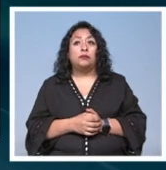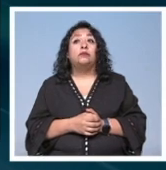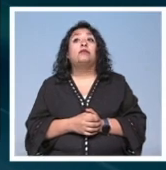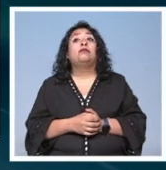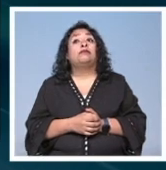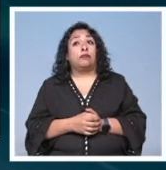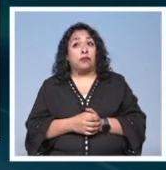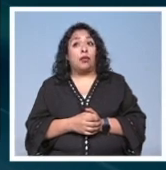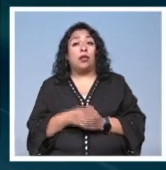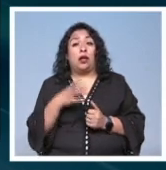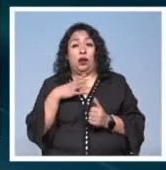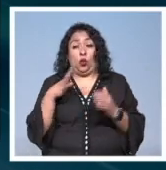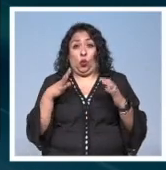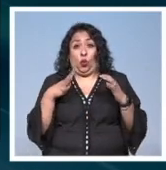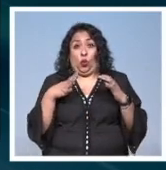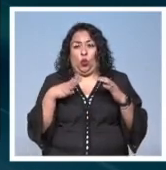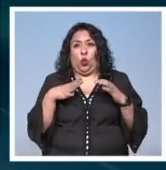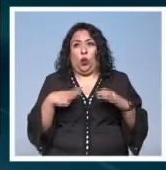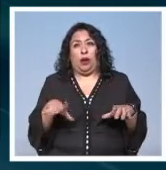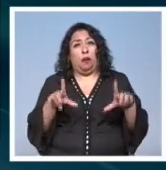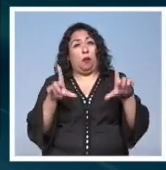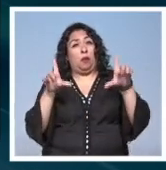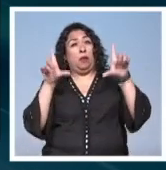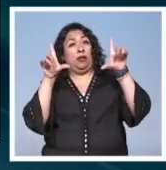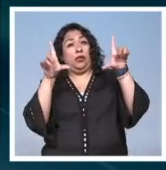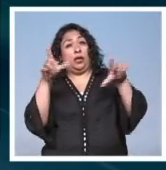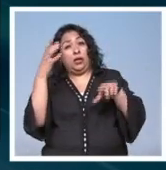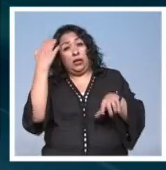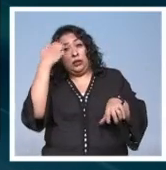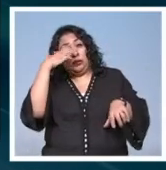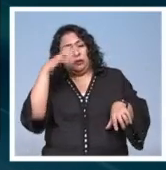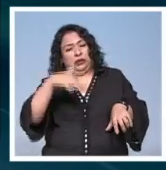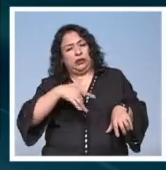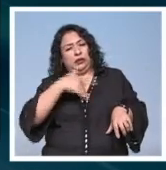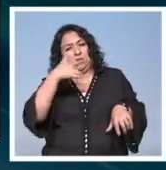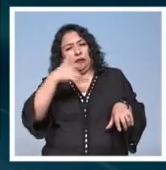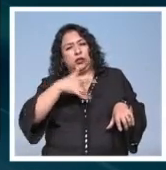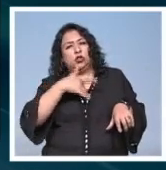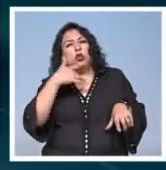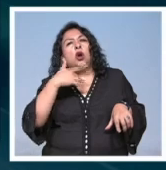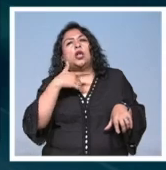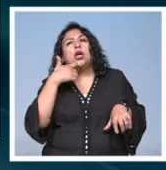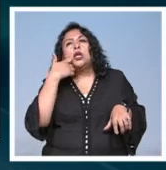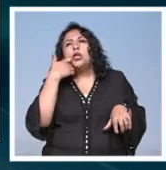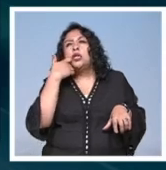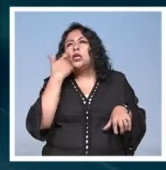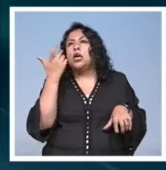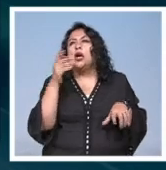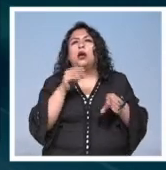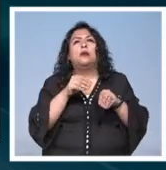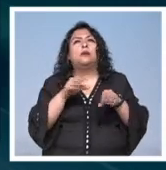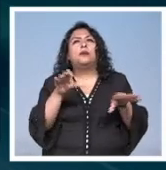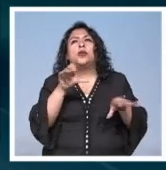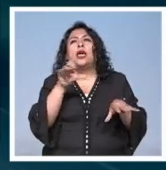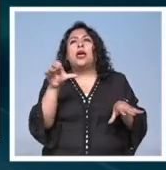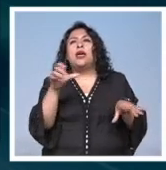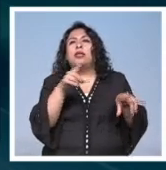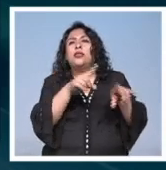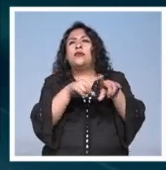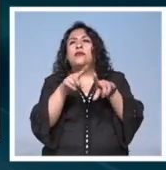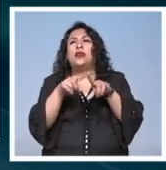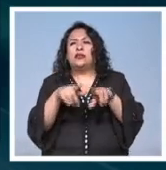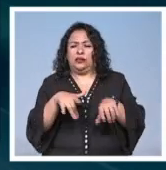nuestros cuerpos son las pantallas de esta experiencia sensorial que busca llegar a nuestros distintos